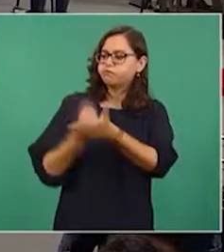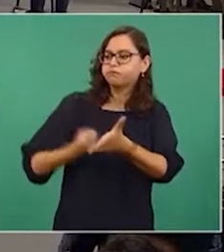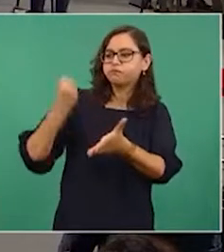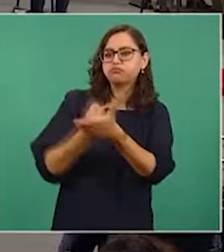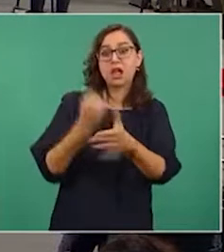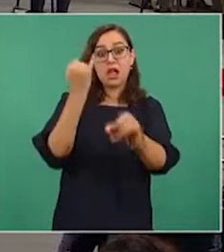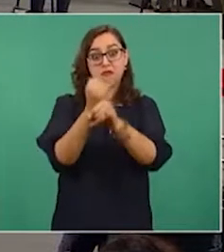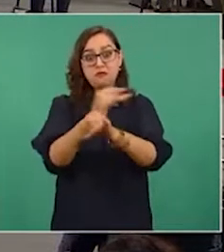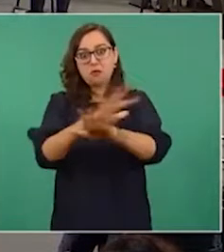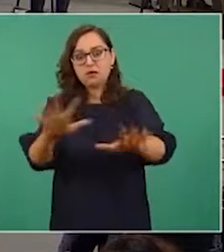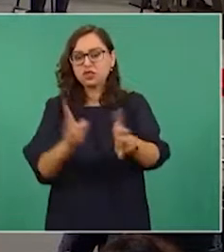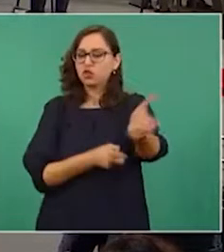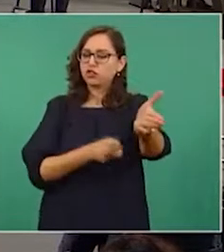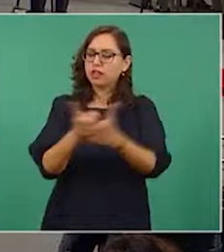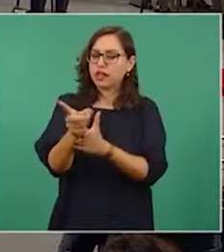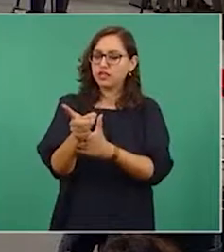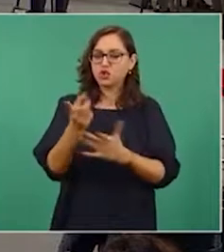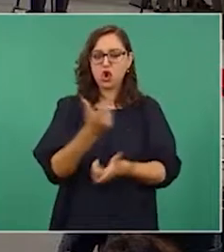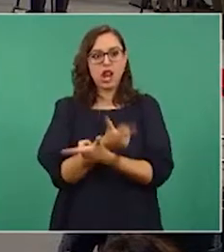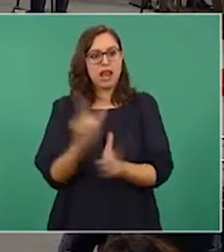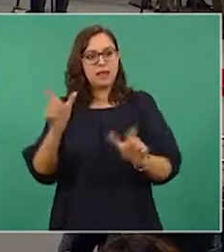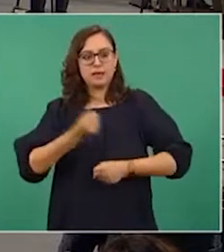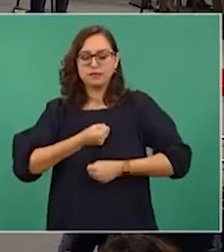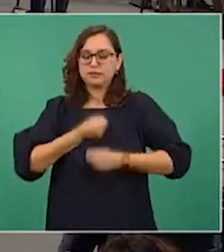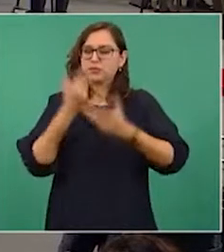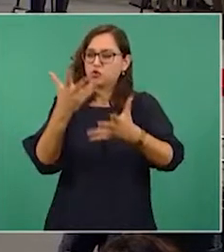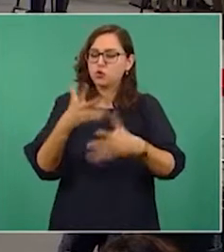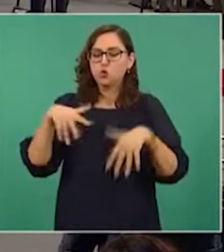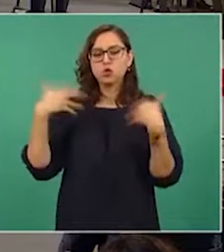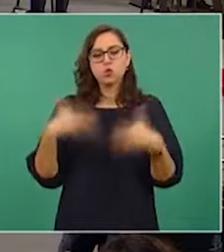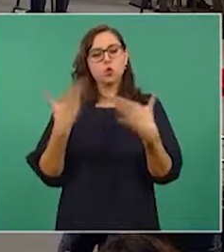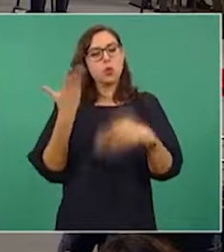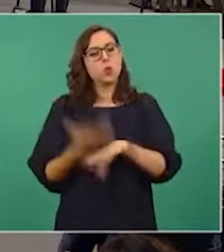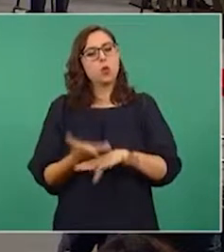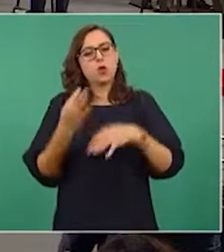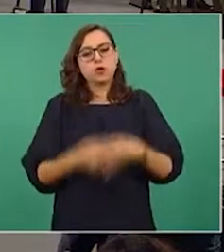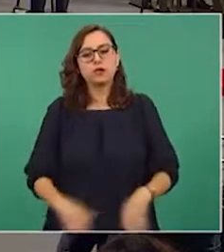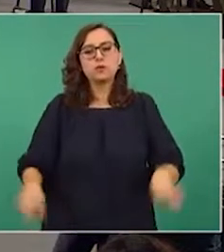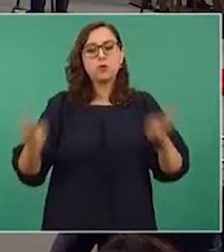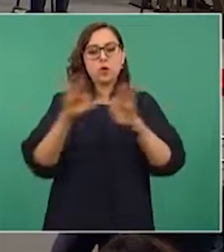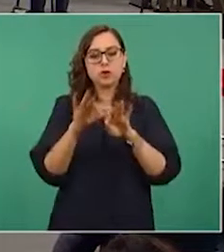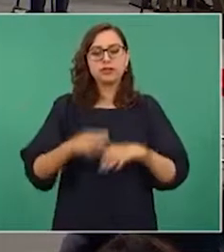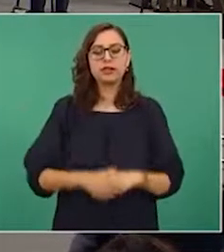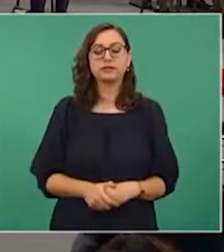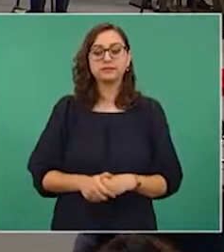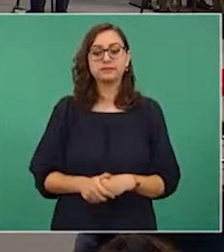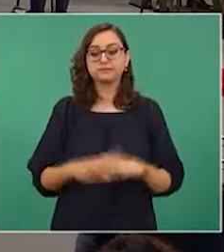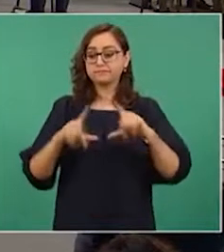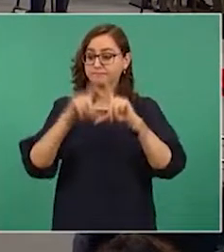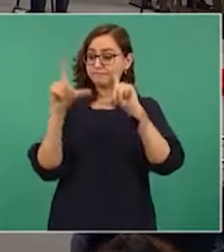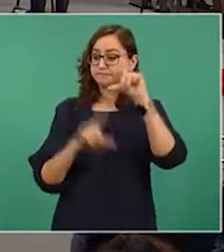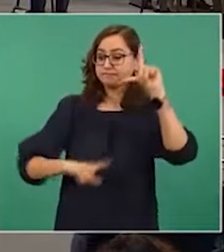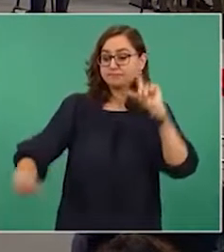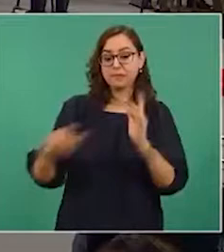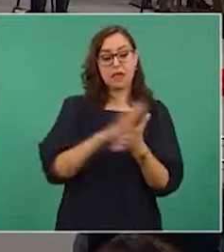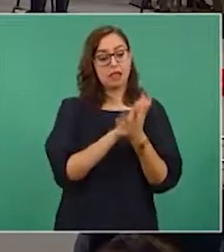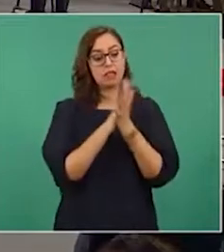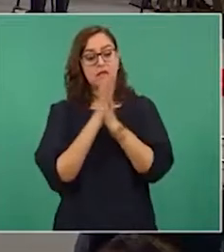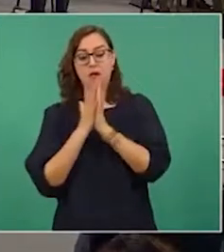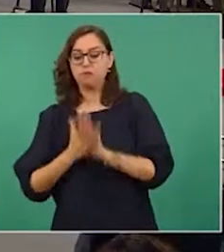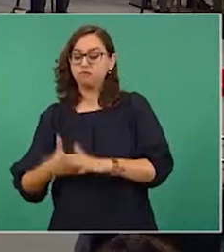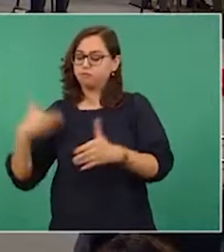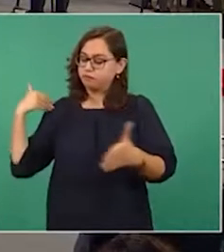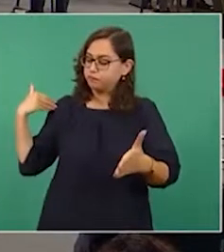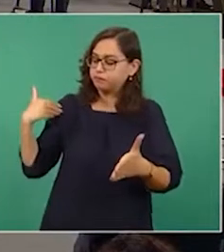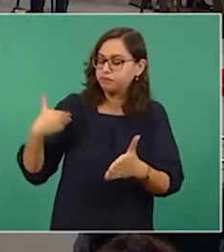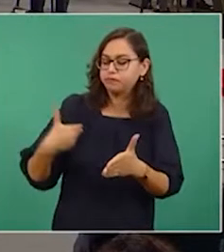información y a la libertad de expresión. En el largo camino por la transformación democrática de México, uno de